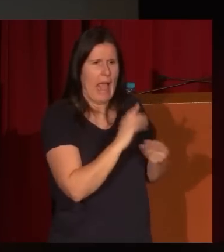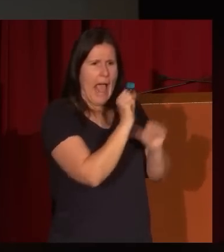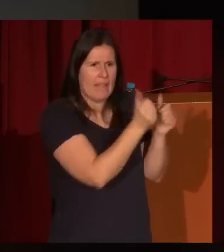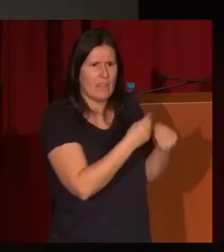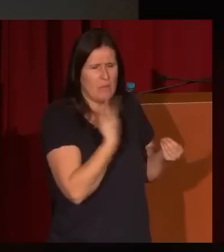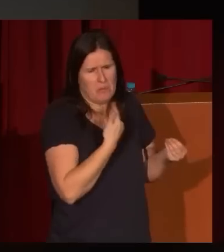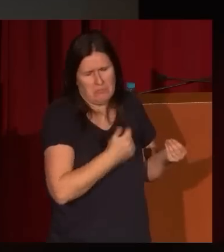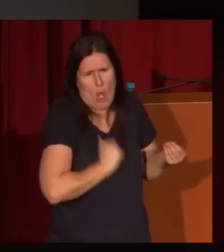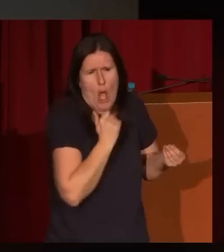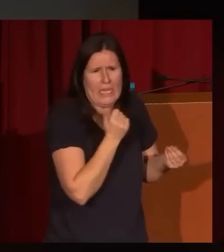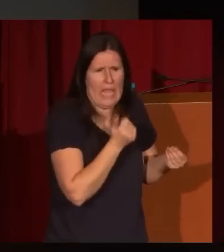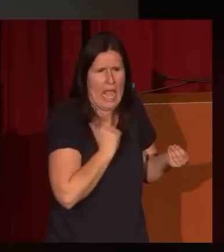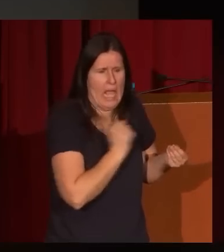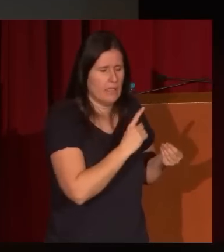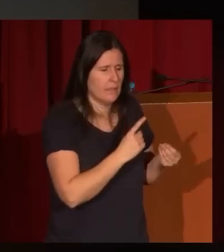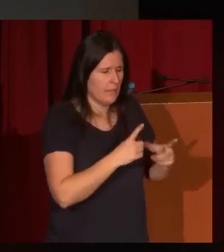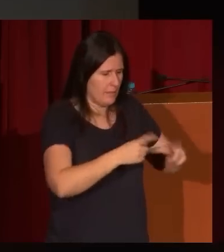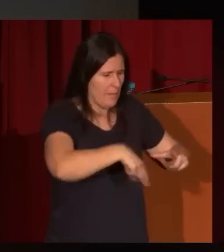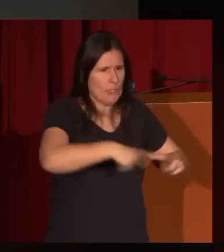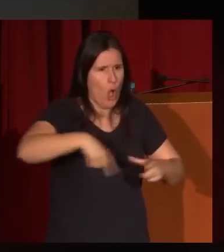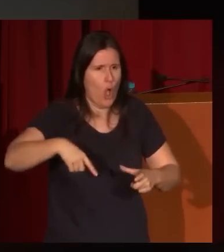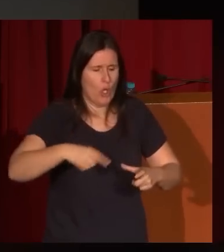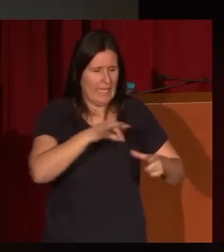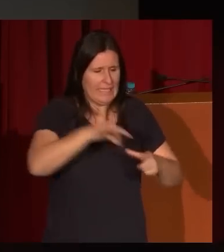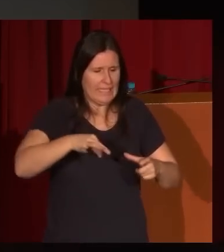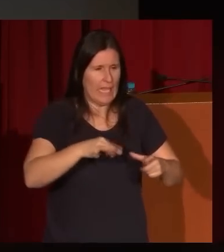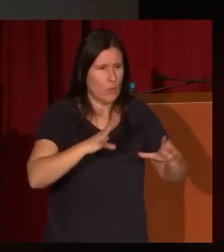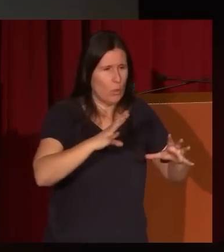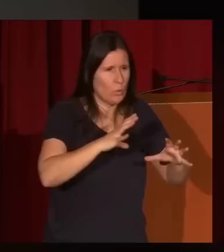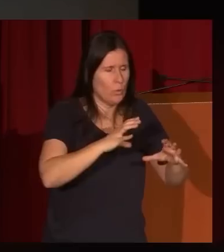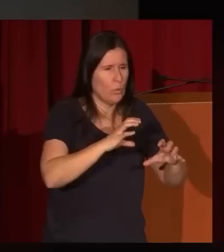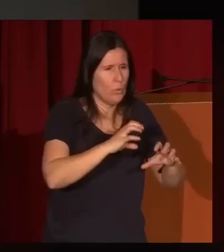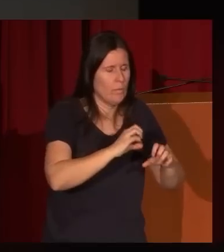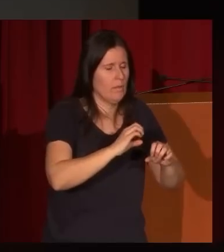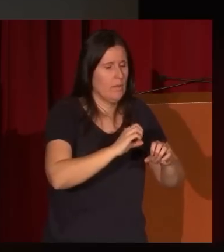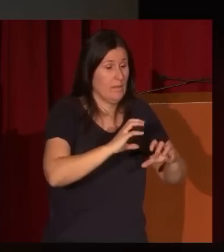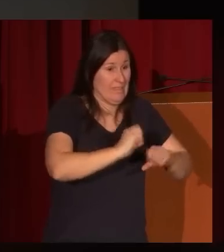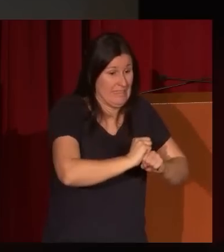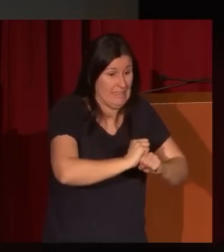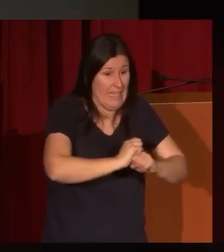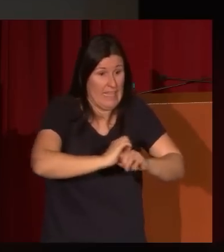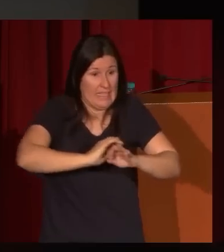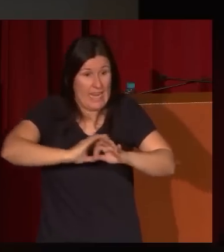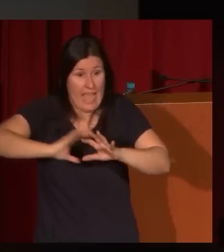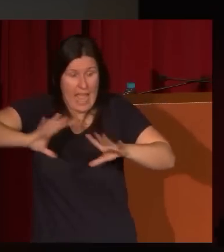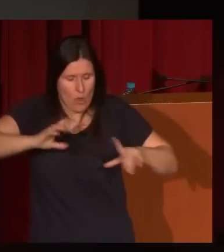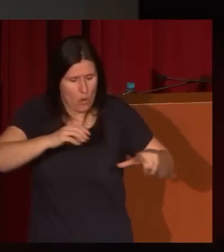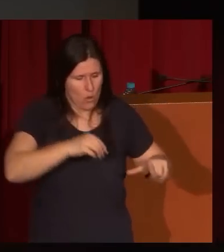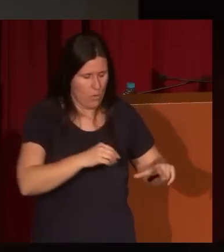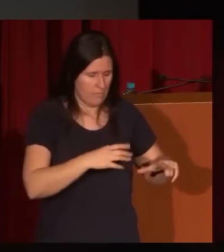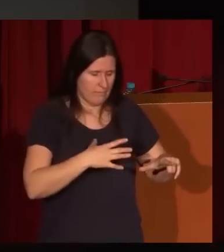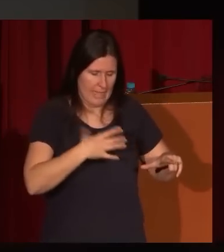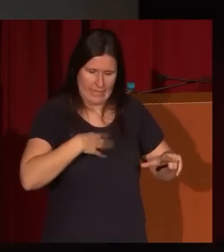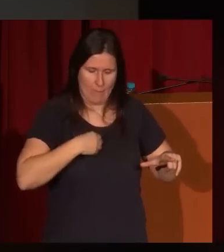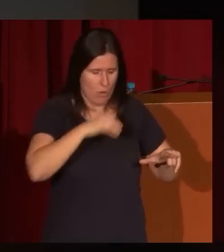llenaba dos o tres platos de tonos de tinta desde el más fuerte al más claro metía un trapo y con aquella especie de hisopo lo plantaba en el papel